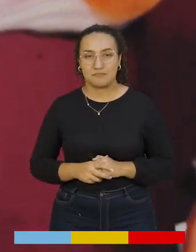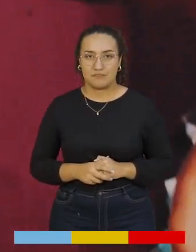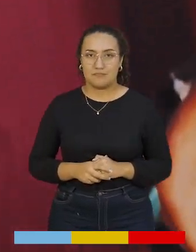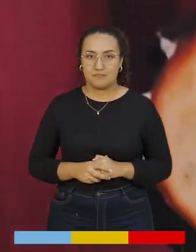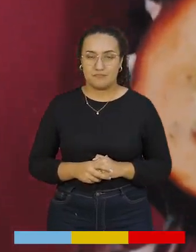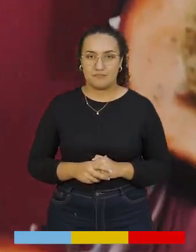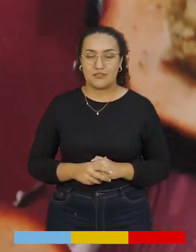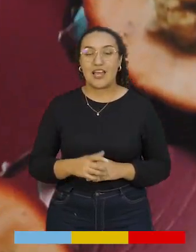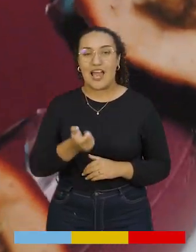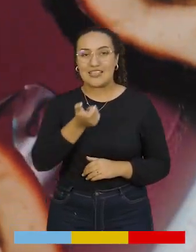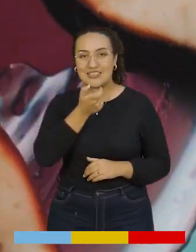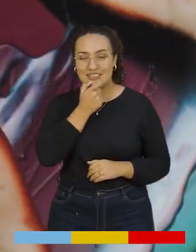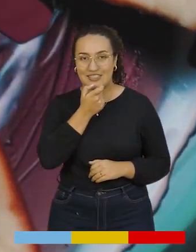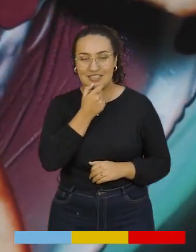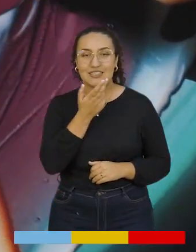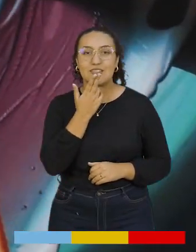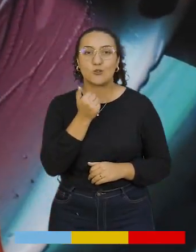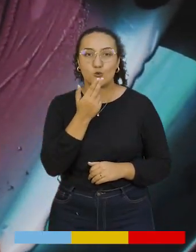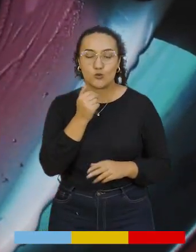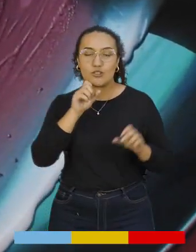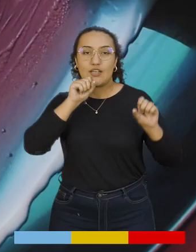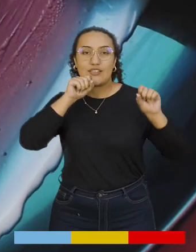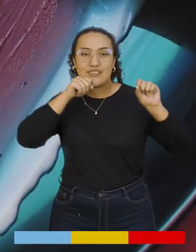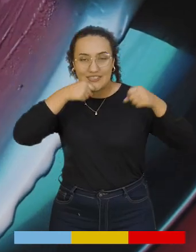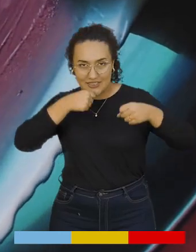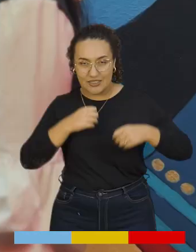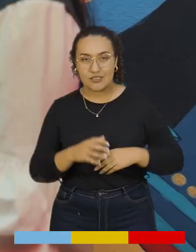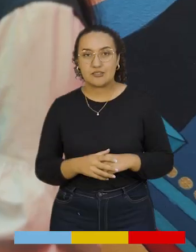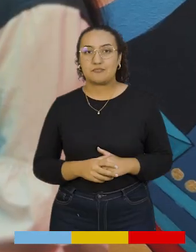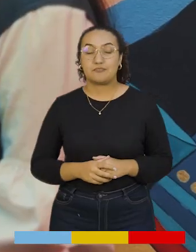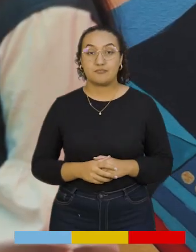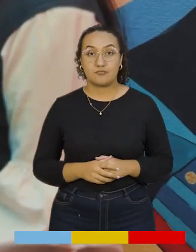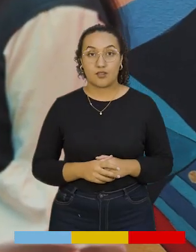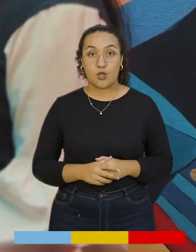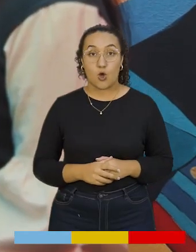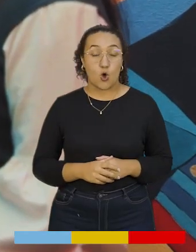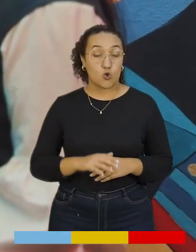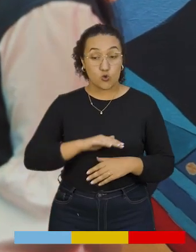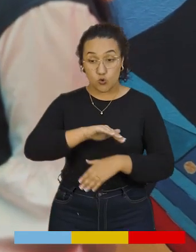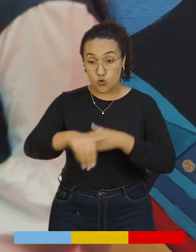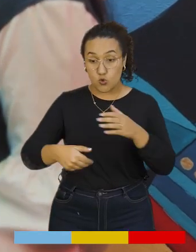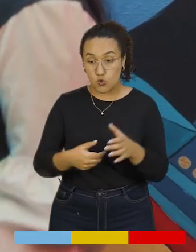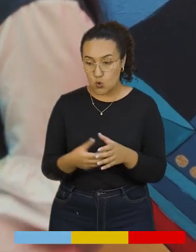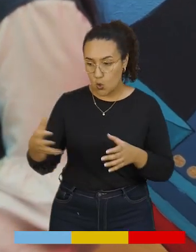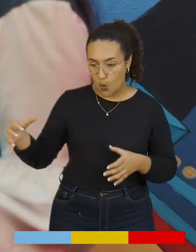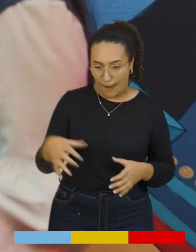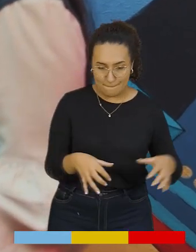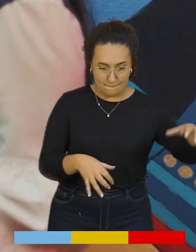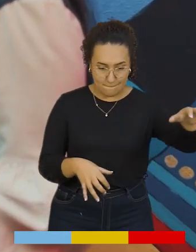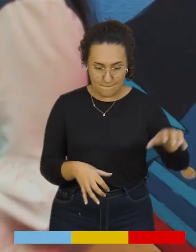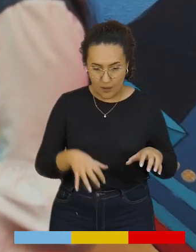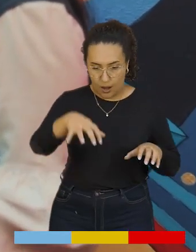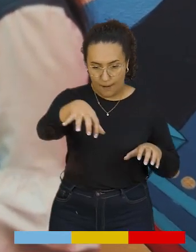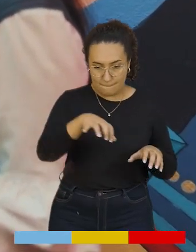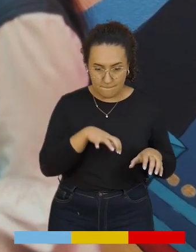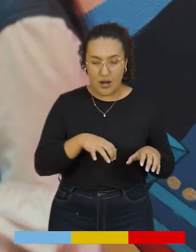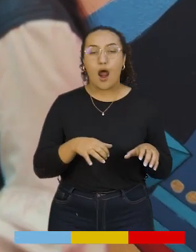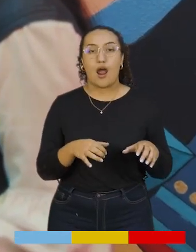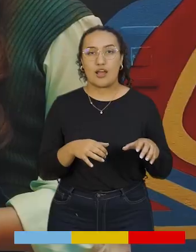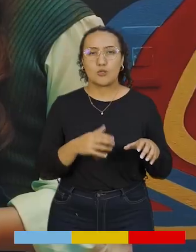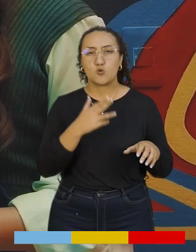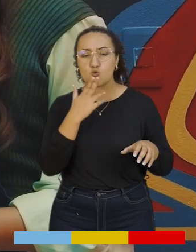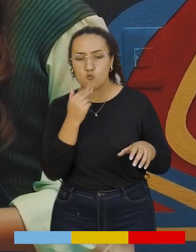y unas galletitas dulces de maíz. Listo, todo eso va a integrar un plato que es ácido, salado,